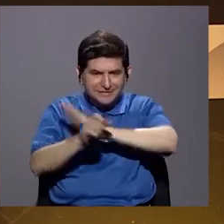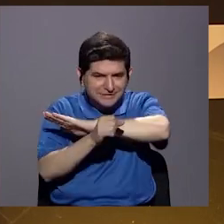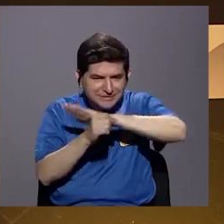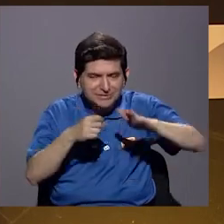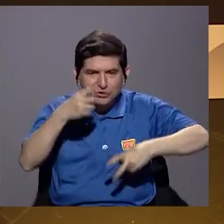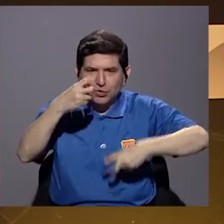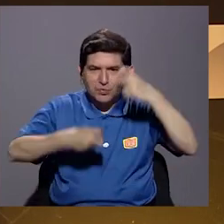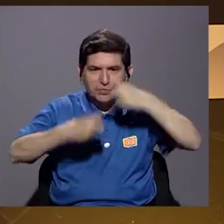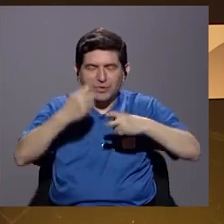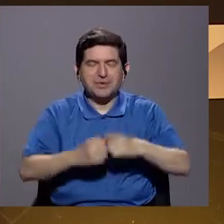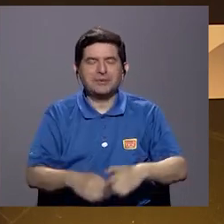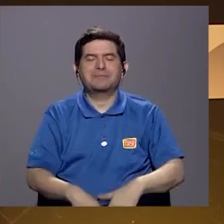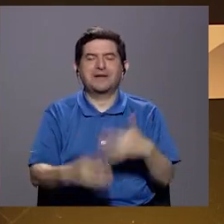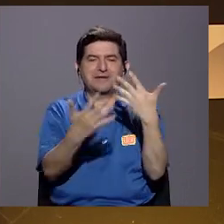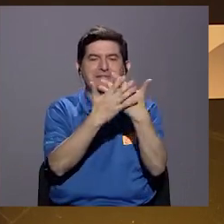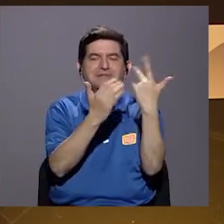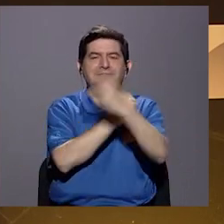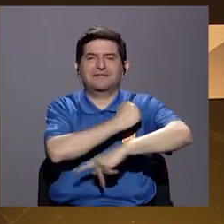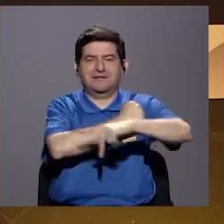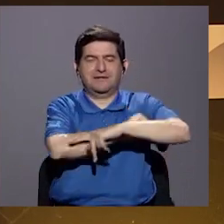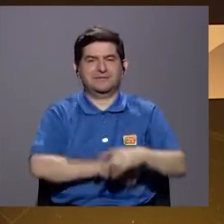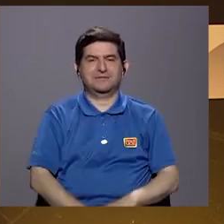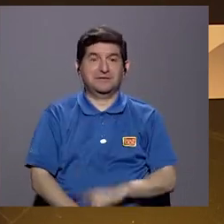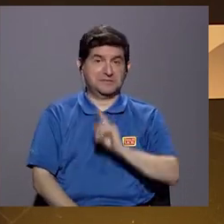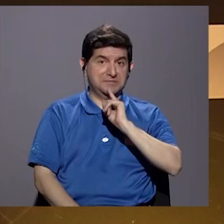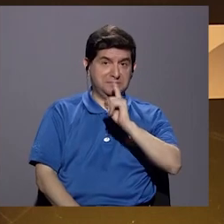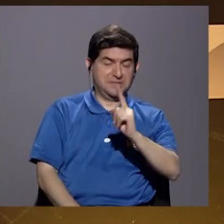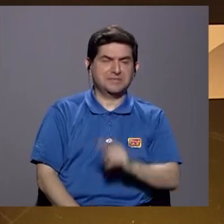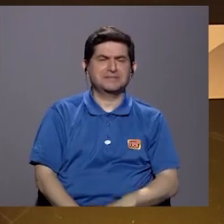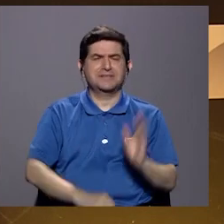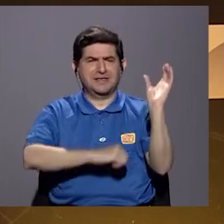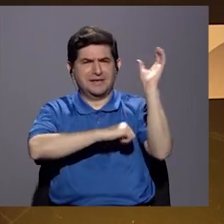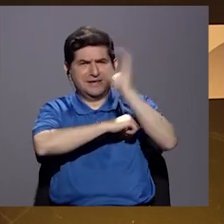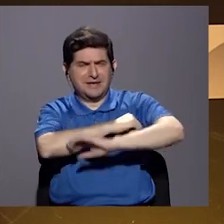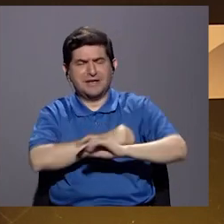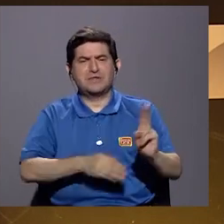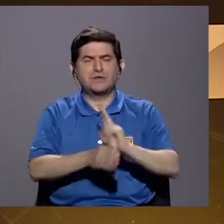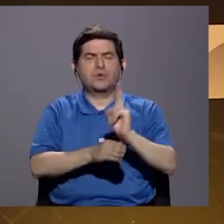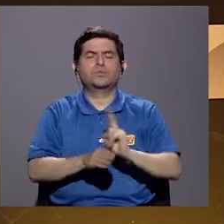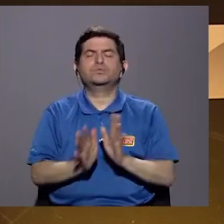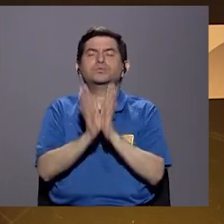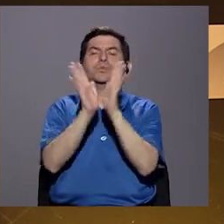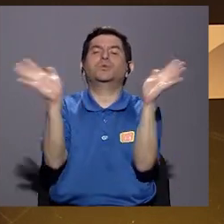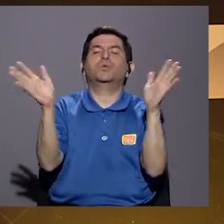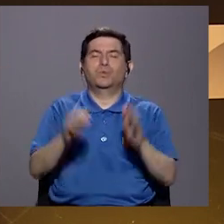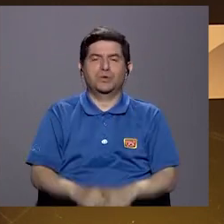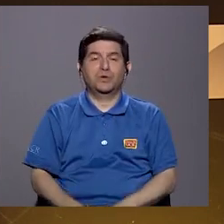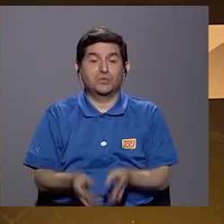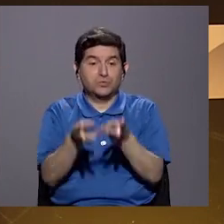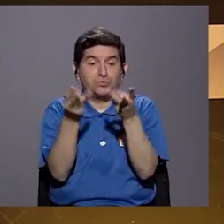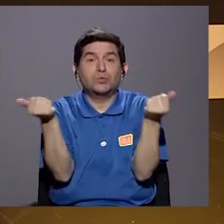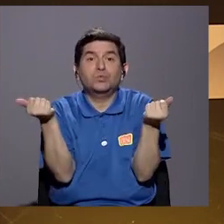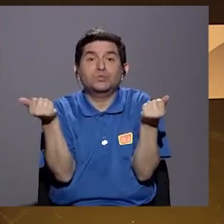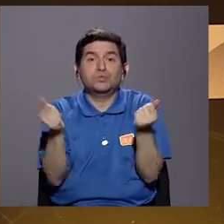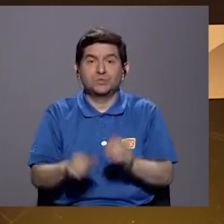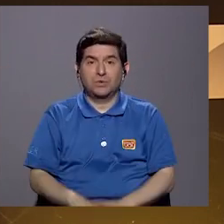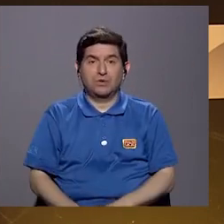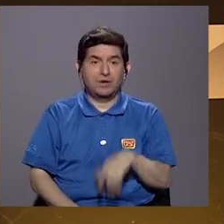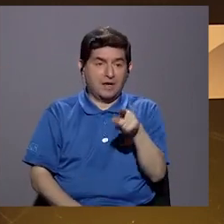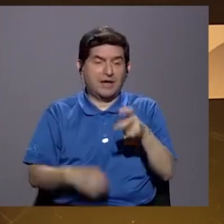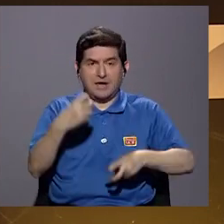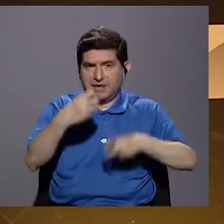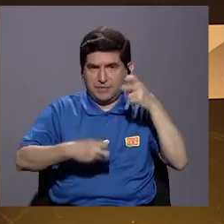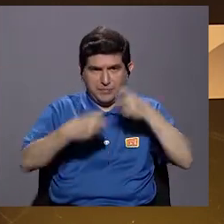del problema de las cárceles en nuestro país. Se ha hablado de las penas de utilidad pública como una solución de